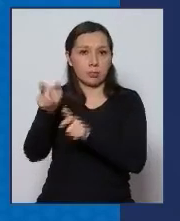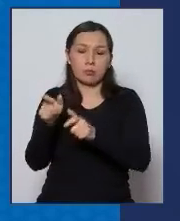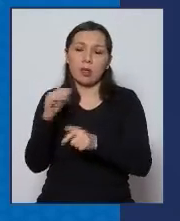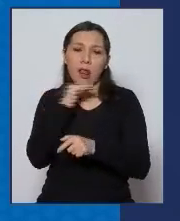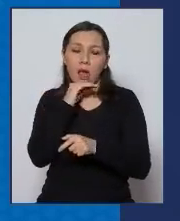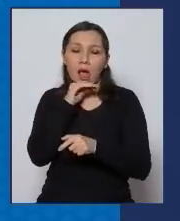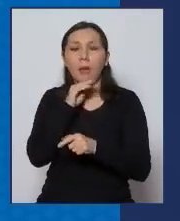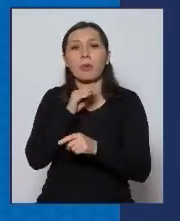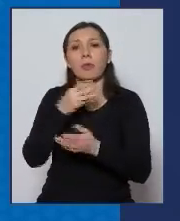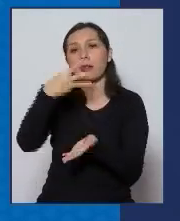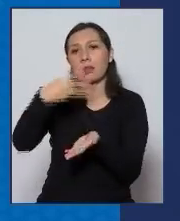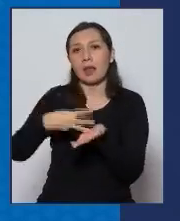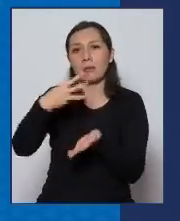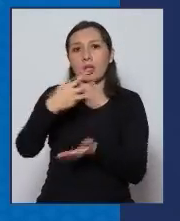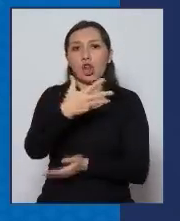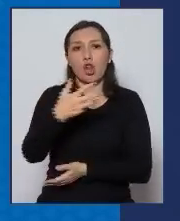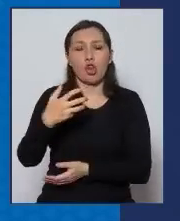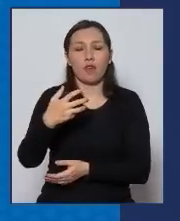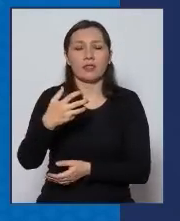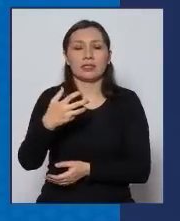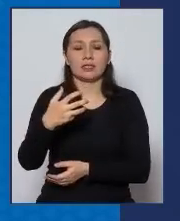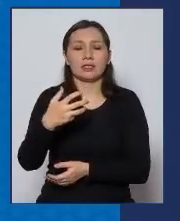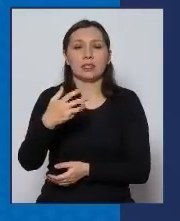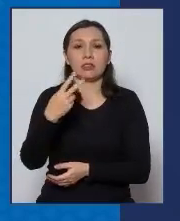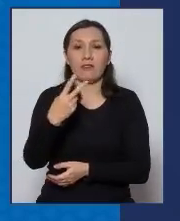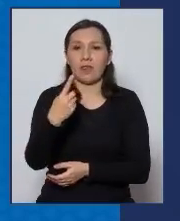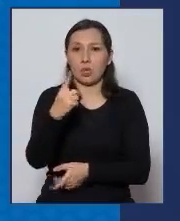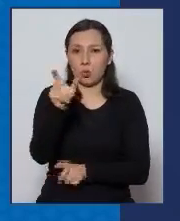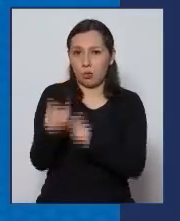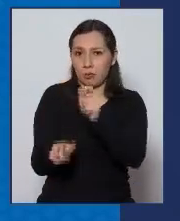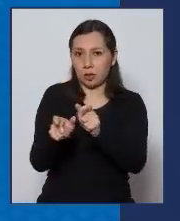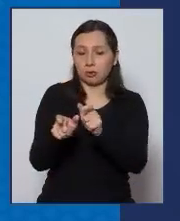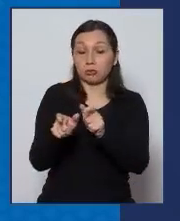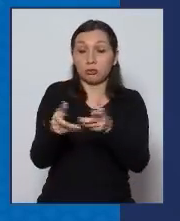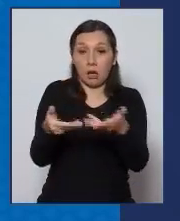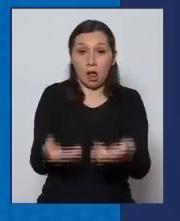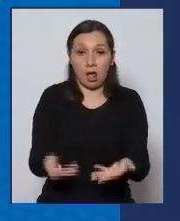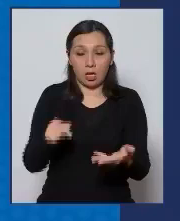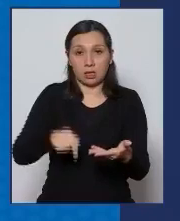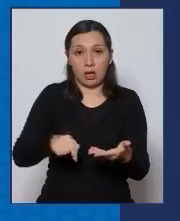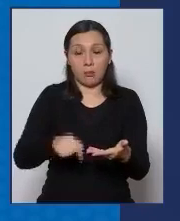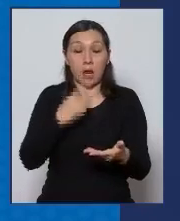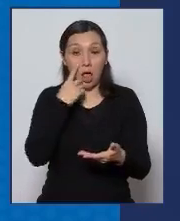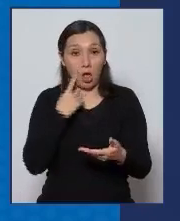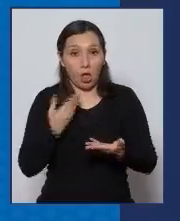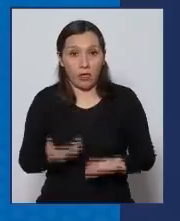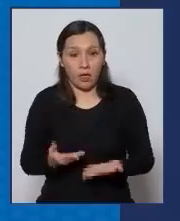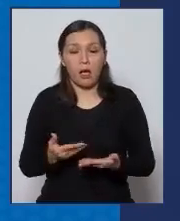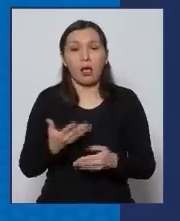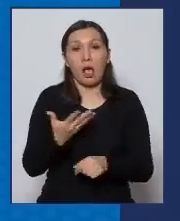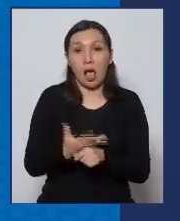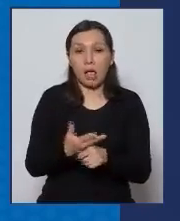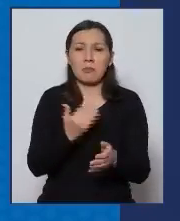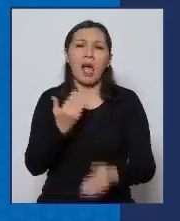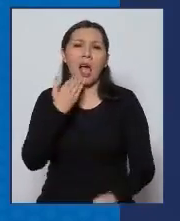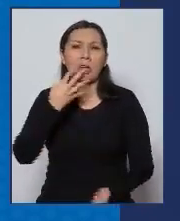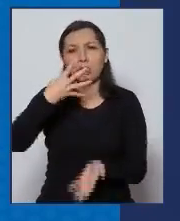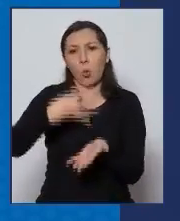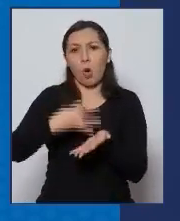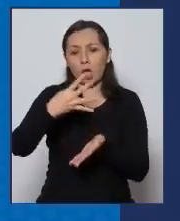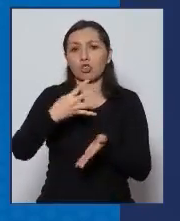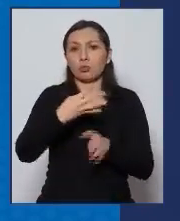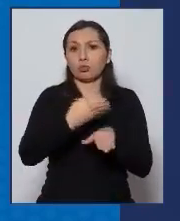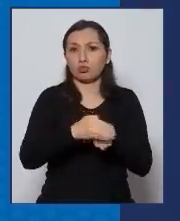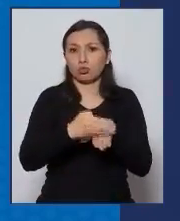con 3.921 cupos y al día de hoy tenemos de estos casi 4.000